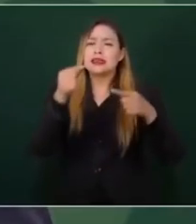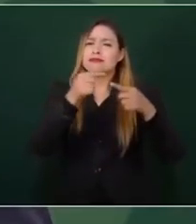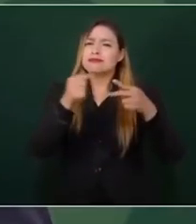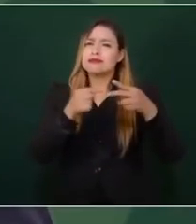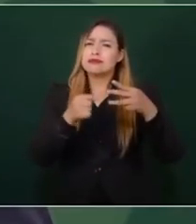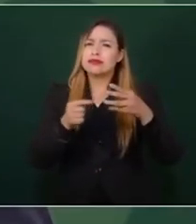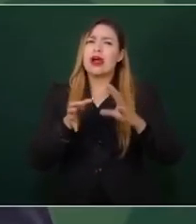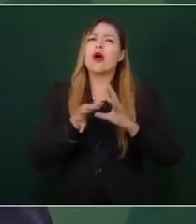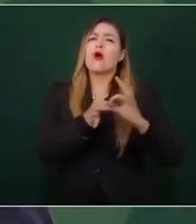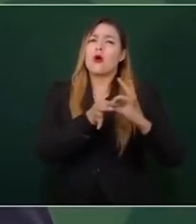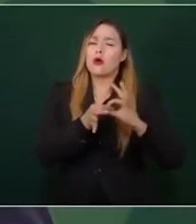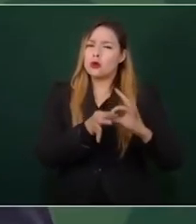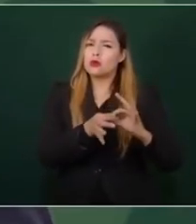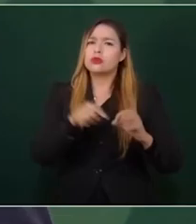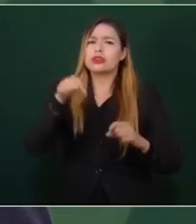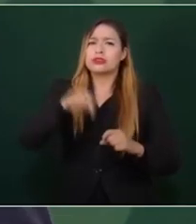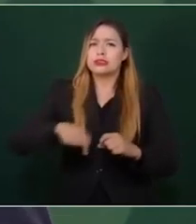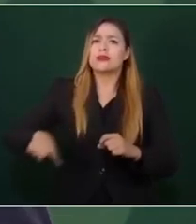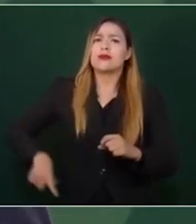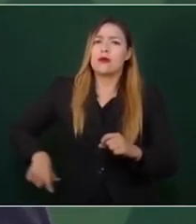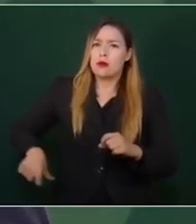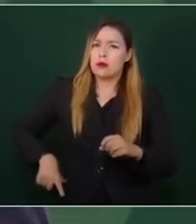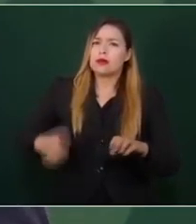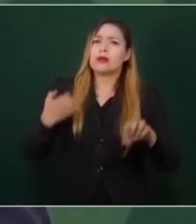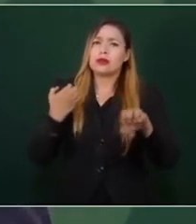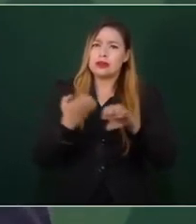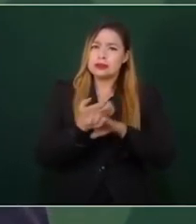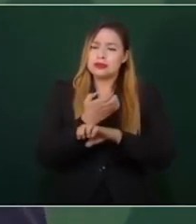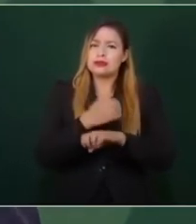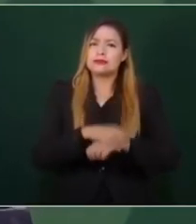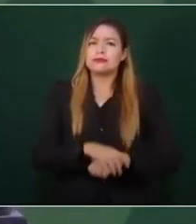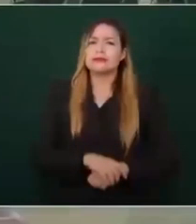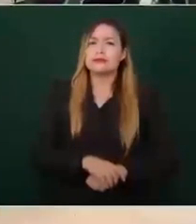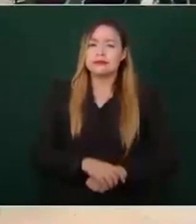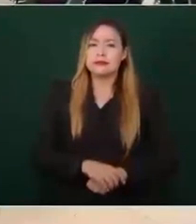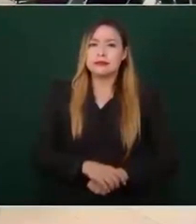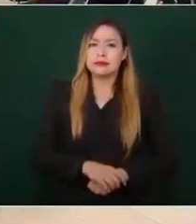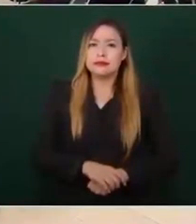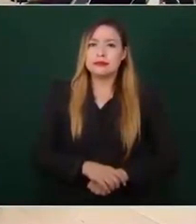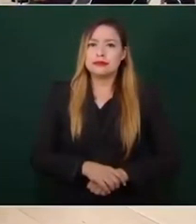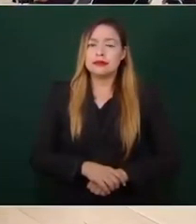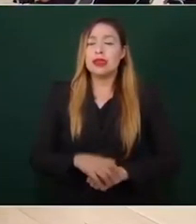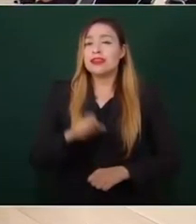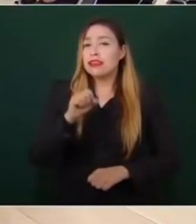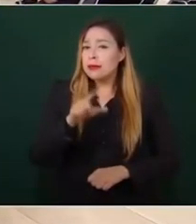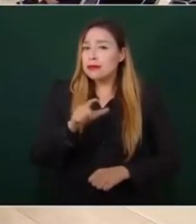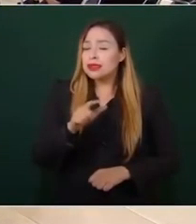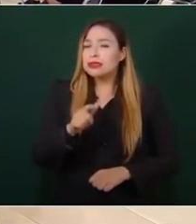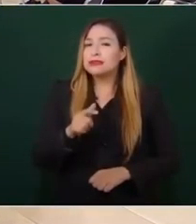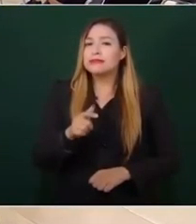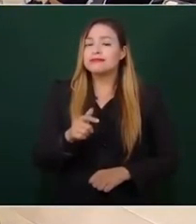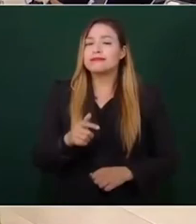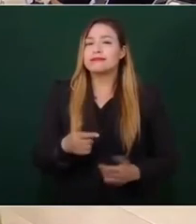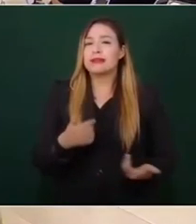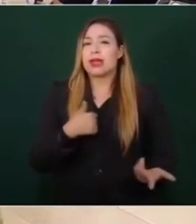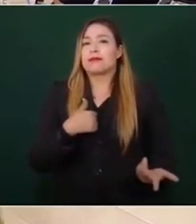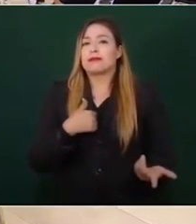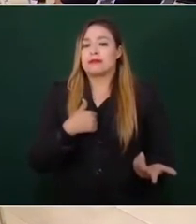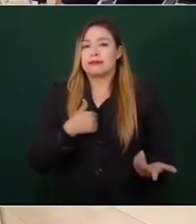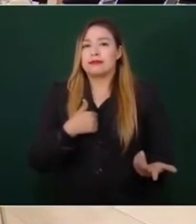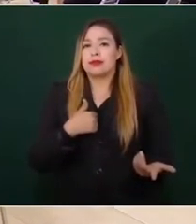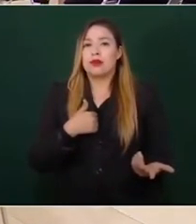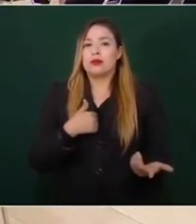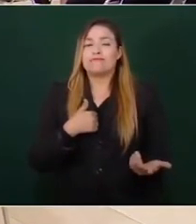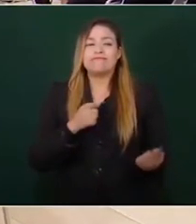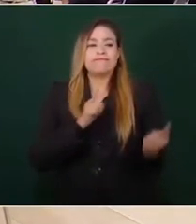con el gobierno del estado y también me tocó hablar